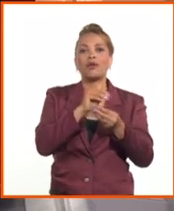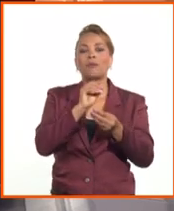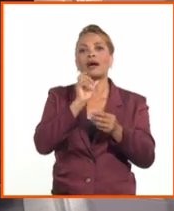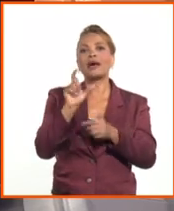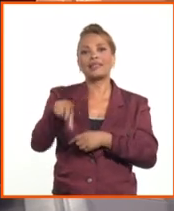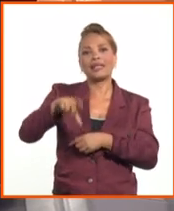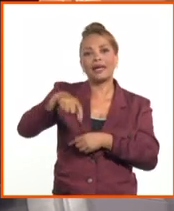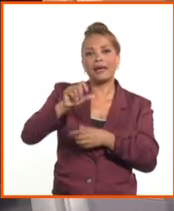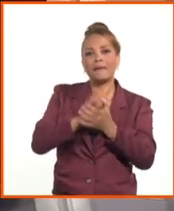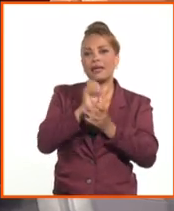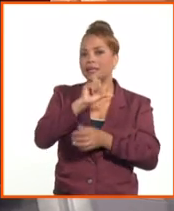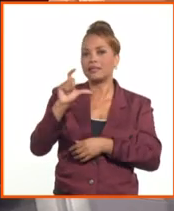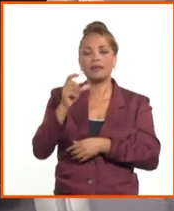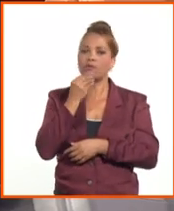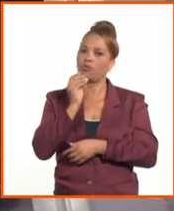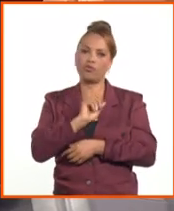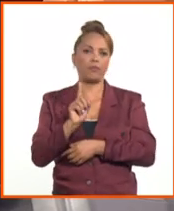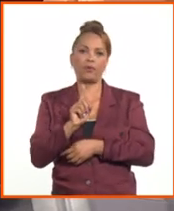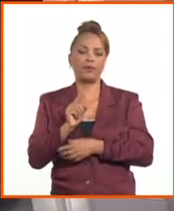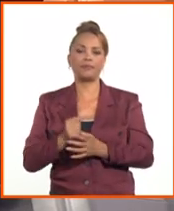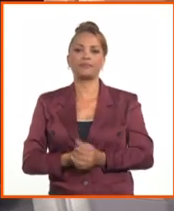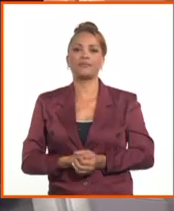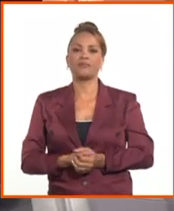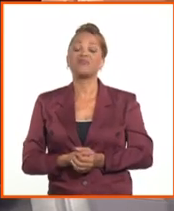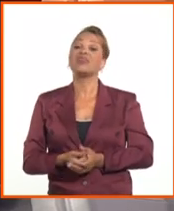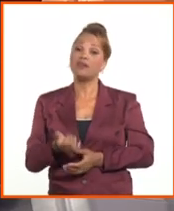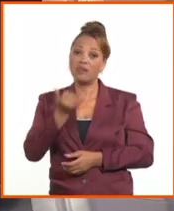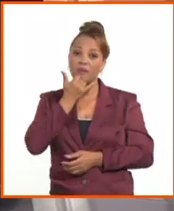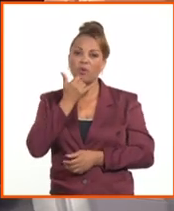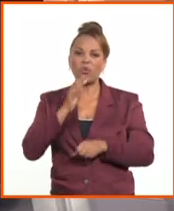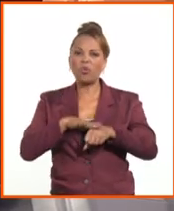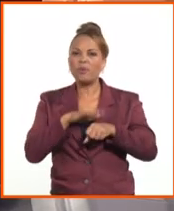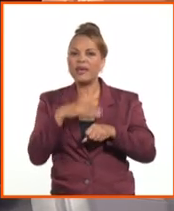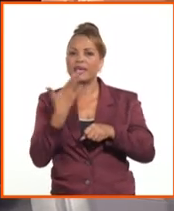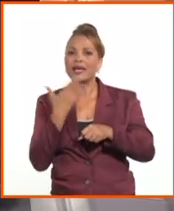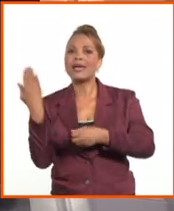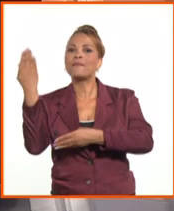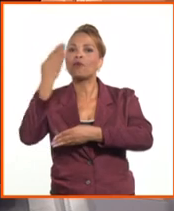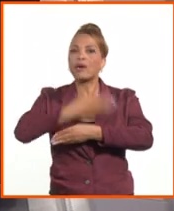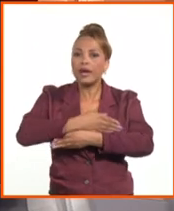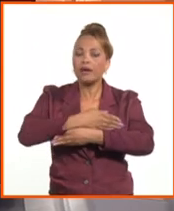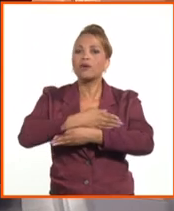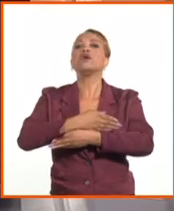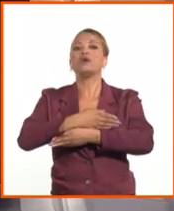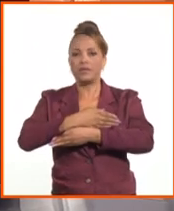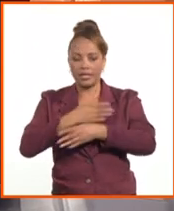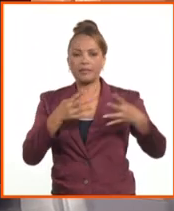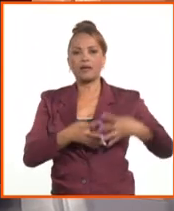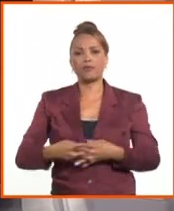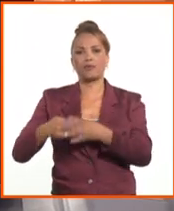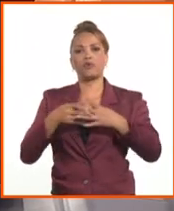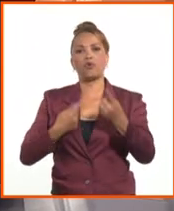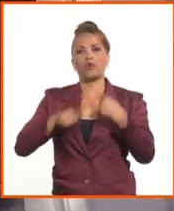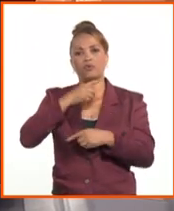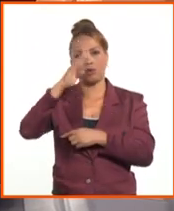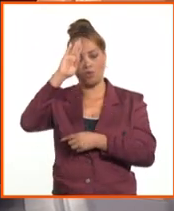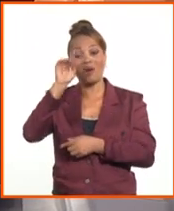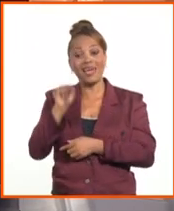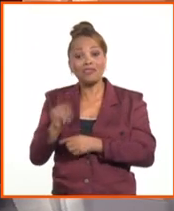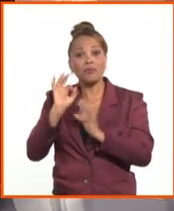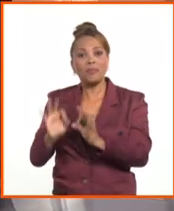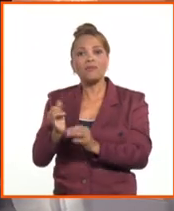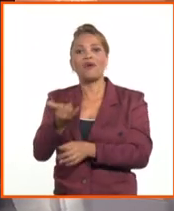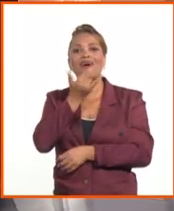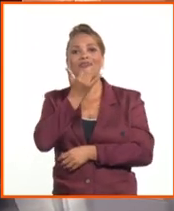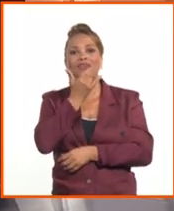responsabilidad total del bloqueo de los Estados Unidos, injusto, criminal, y eso es un efecto del bloqueo, de los que a veces se dice,